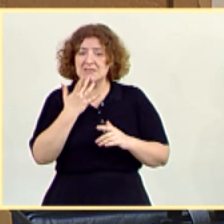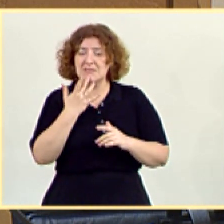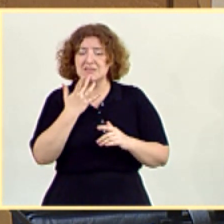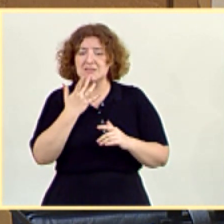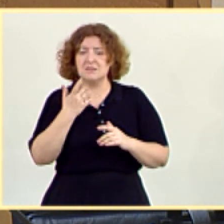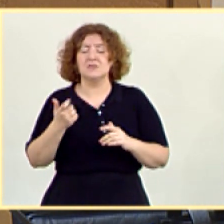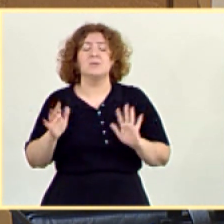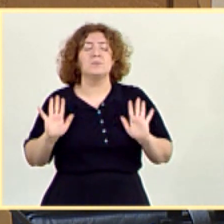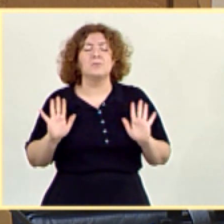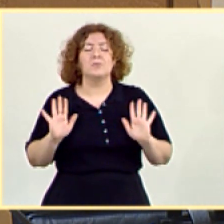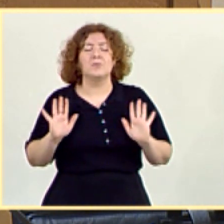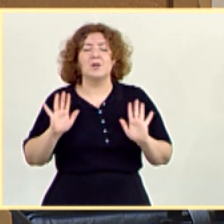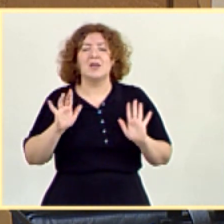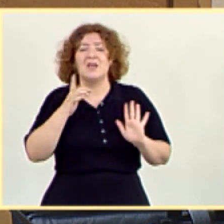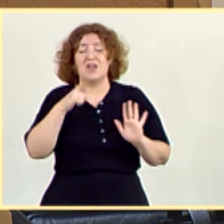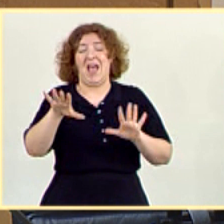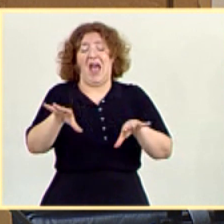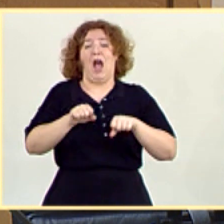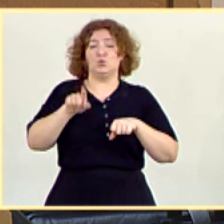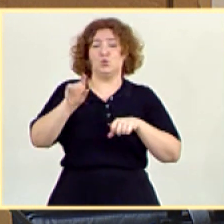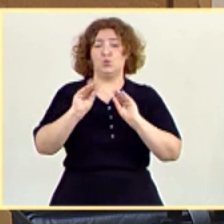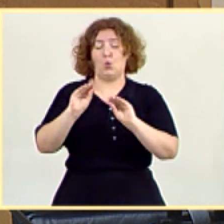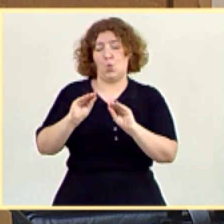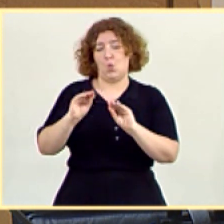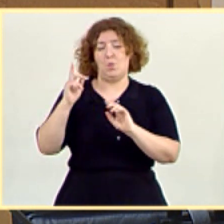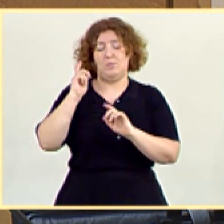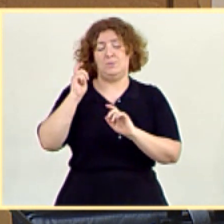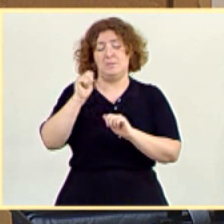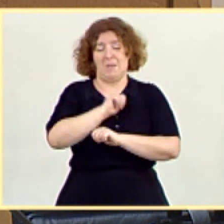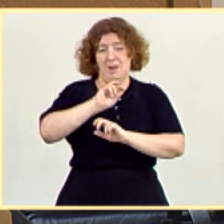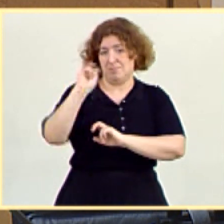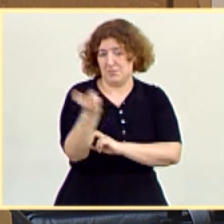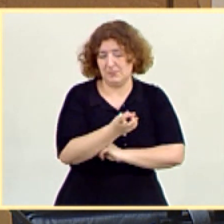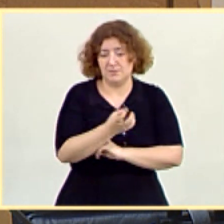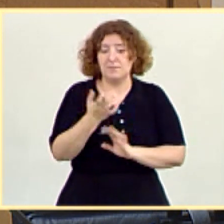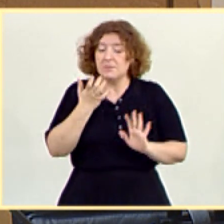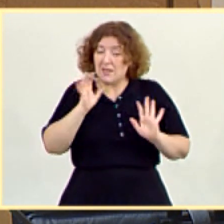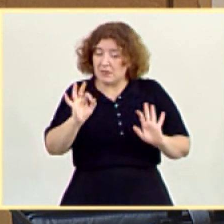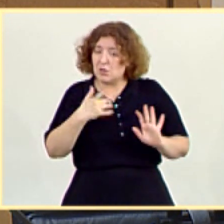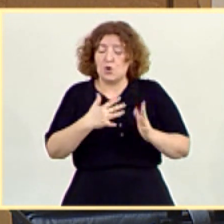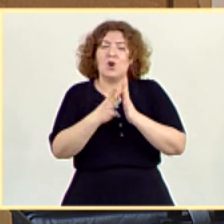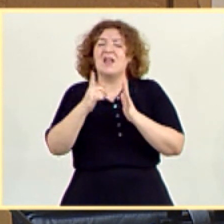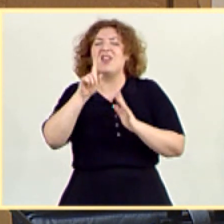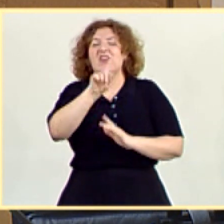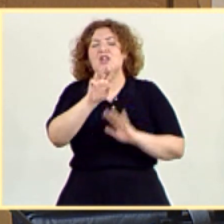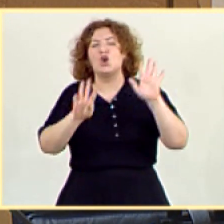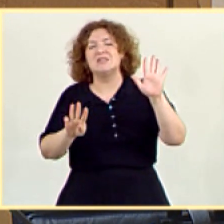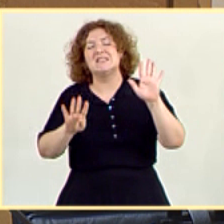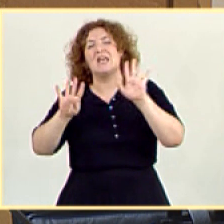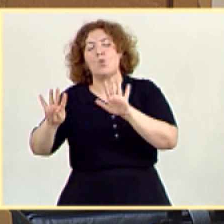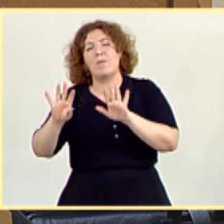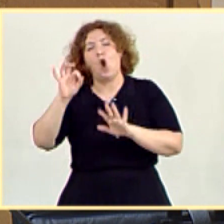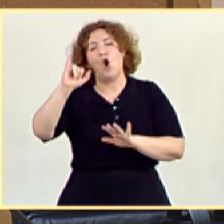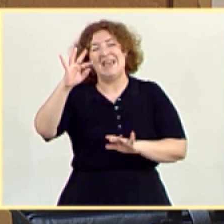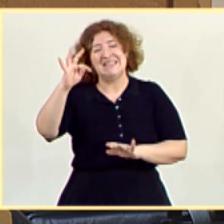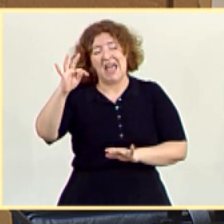se acogen. Pero no solamente esto. Quiero poner en nombre del Gobierno de España en valor en que, a pesar de no haber ratificado el convenio 189 de la OIT,